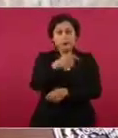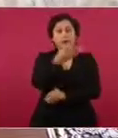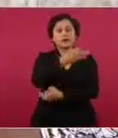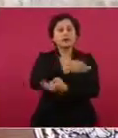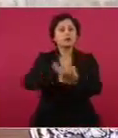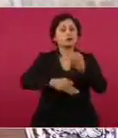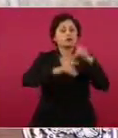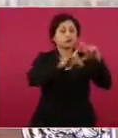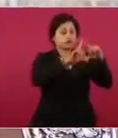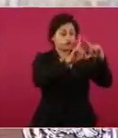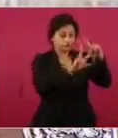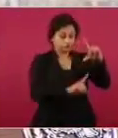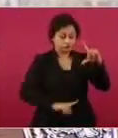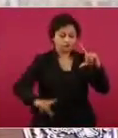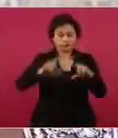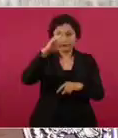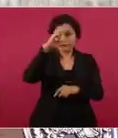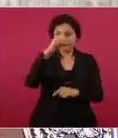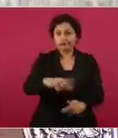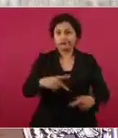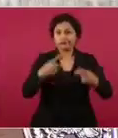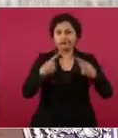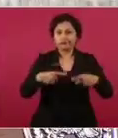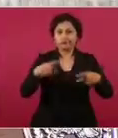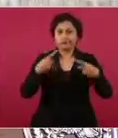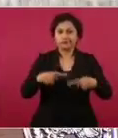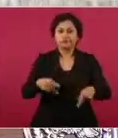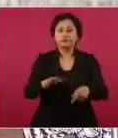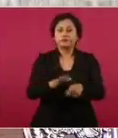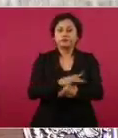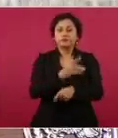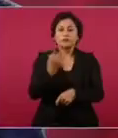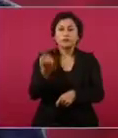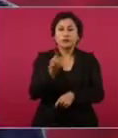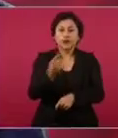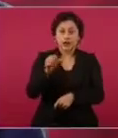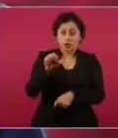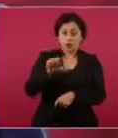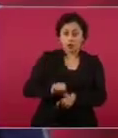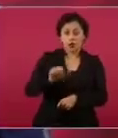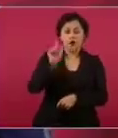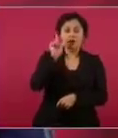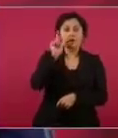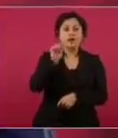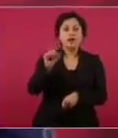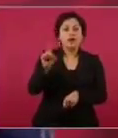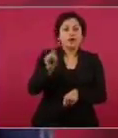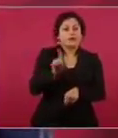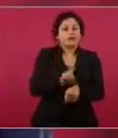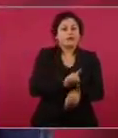mexicanos, porque hoy y mañana son días muy especiales para nosotros, para el pueblo de México.